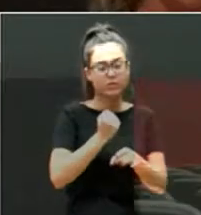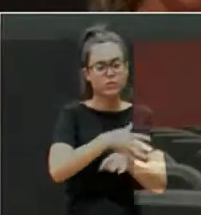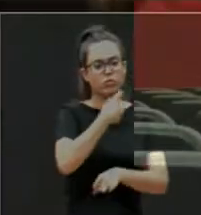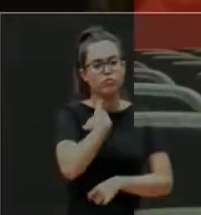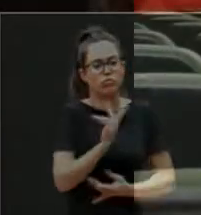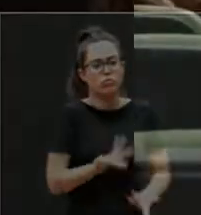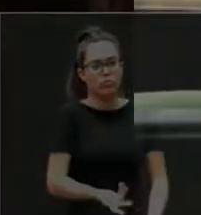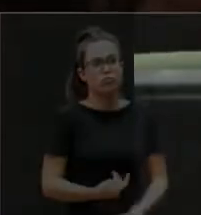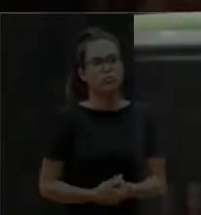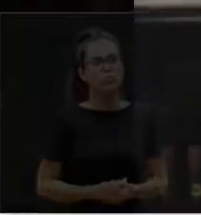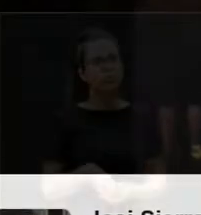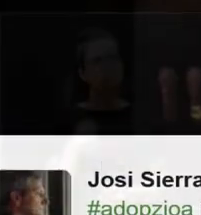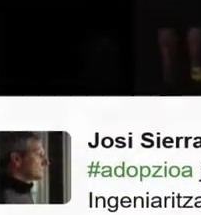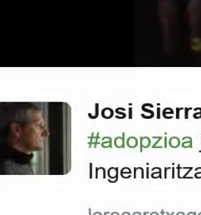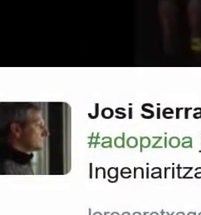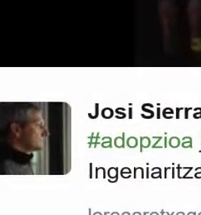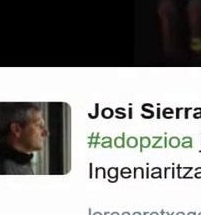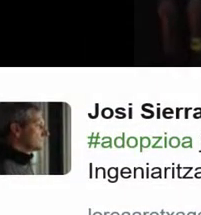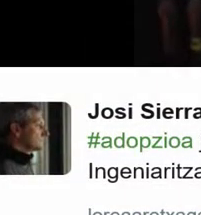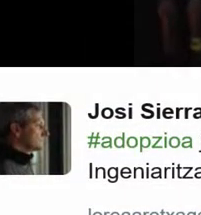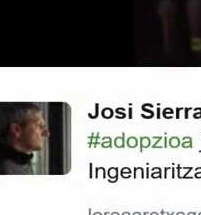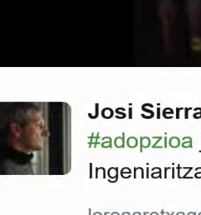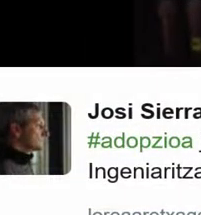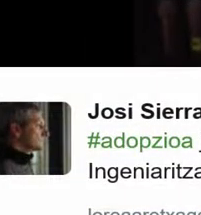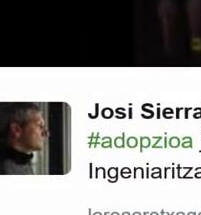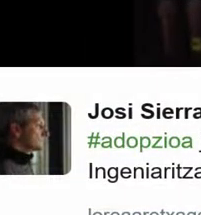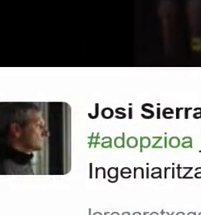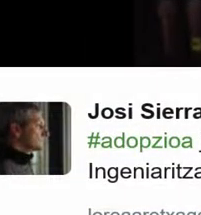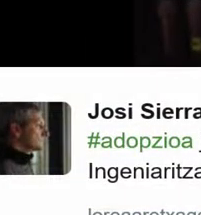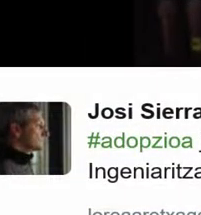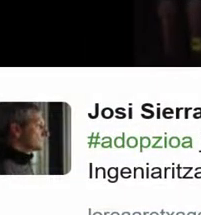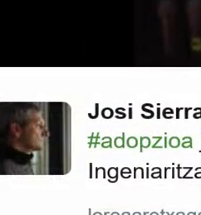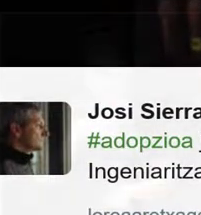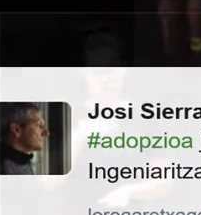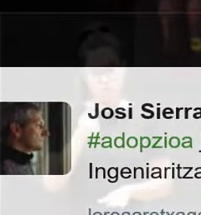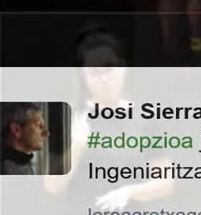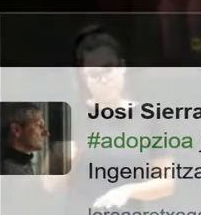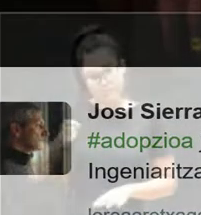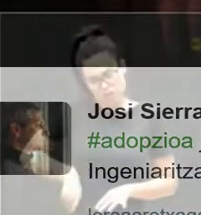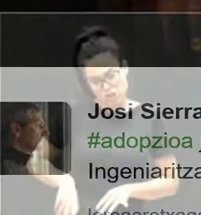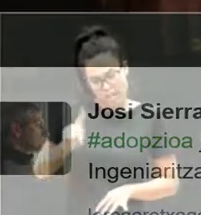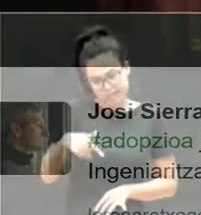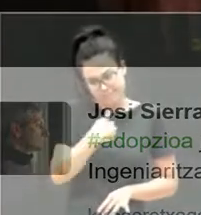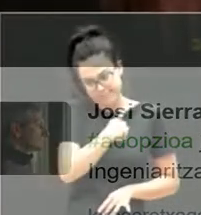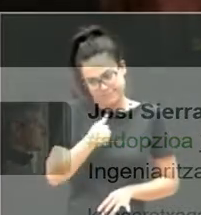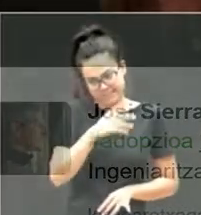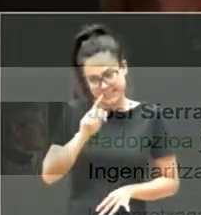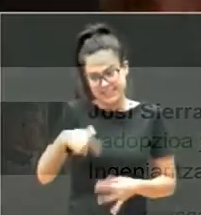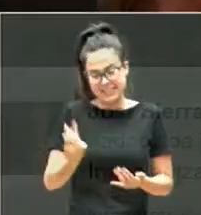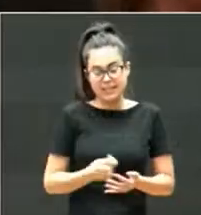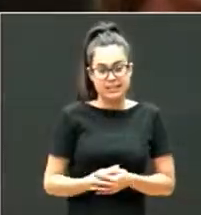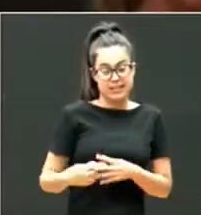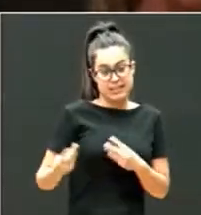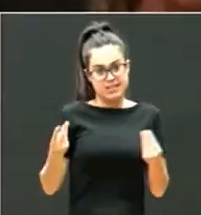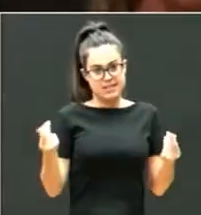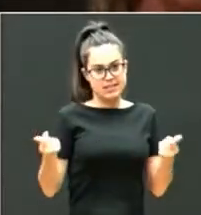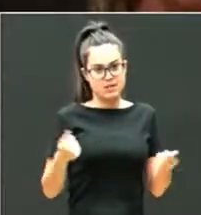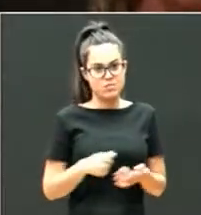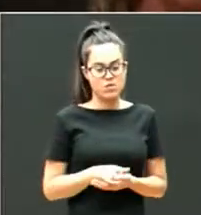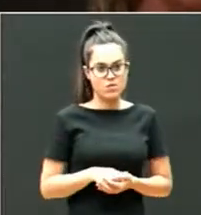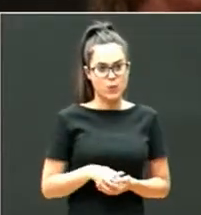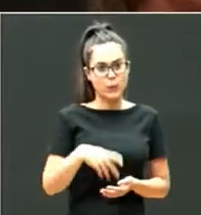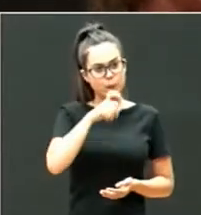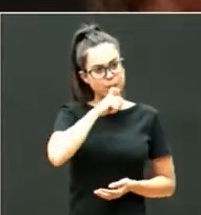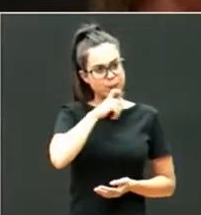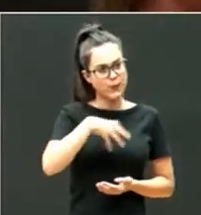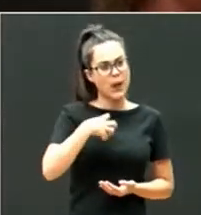con las profesoras de mis hijos, pues también soy profesional, ¿no? Es un poco, vivo una ambivalencia ahí. Yo lo que quisiera,